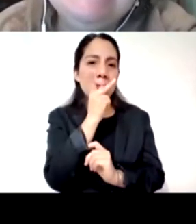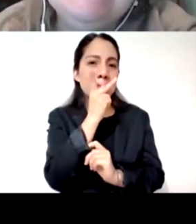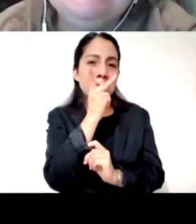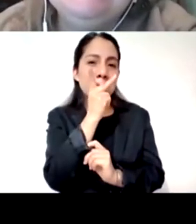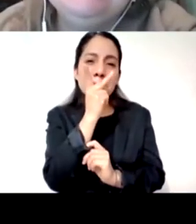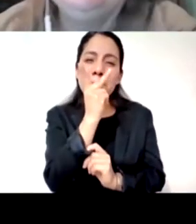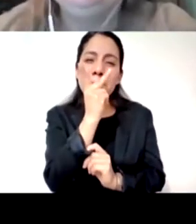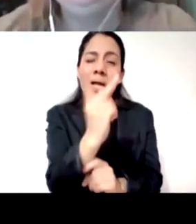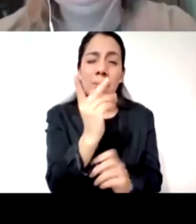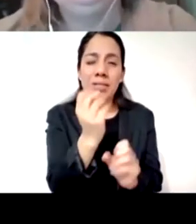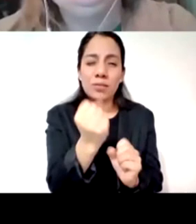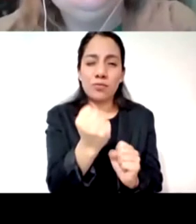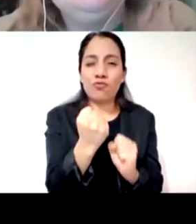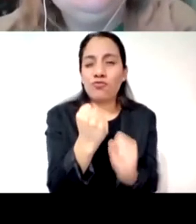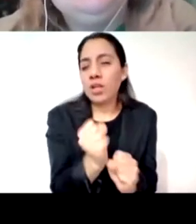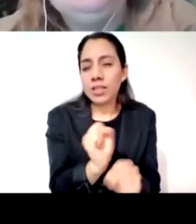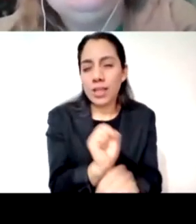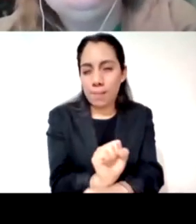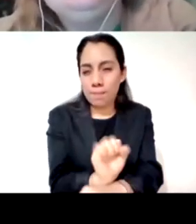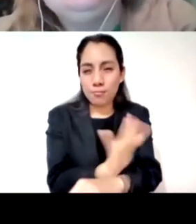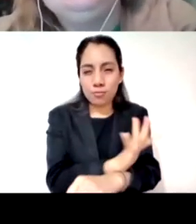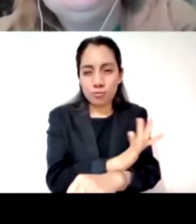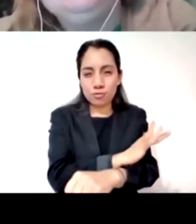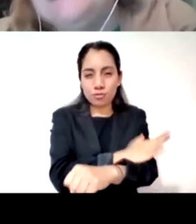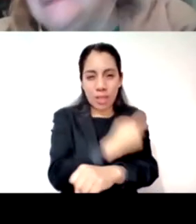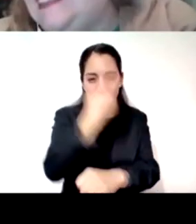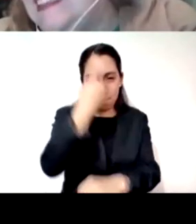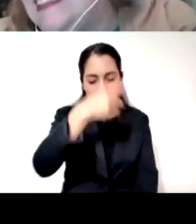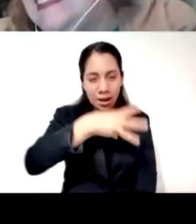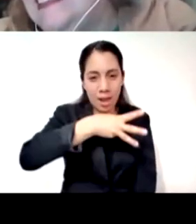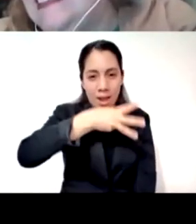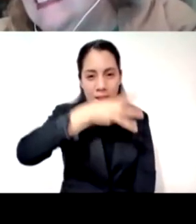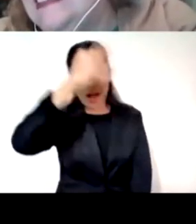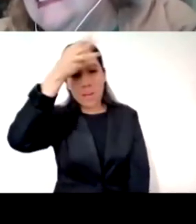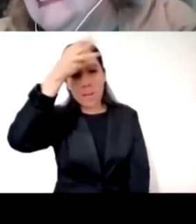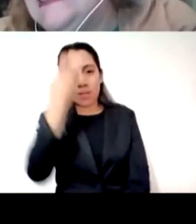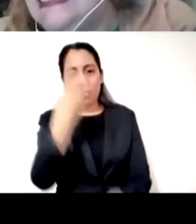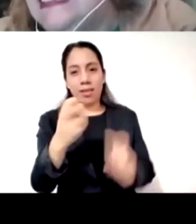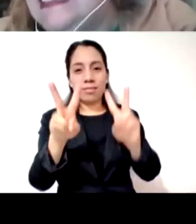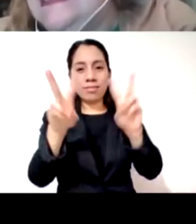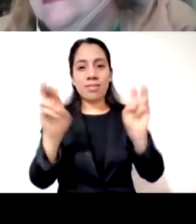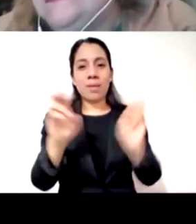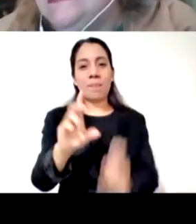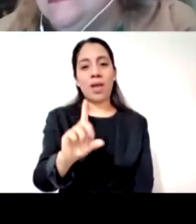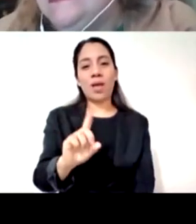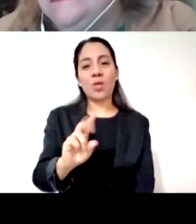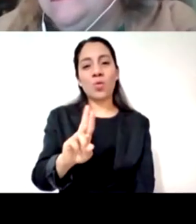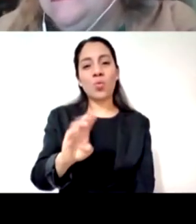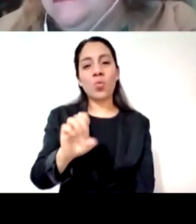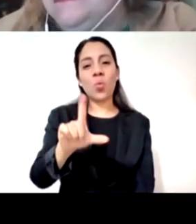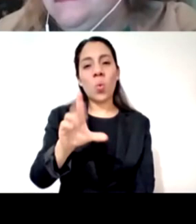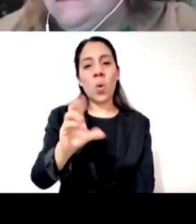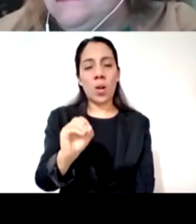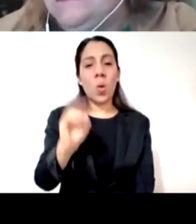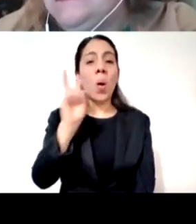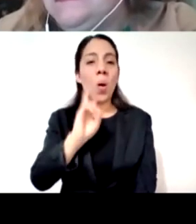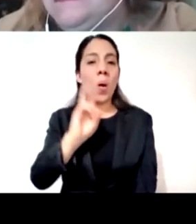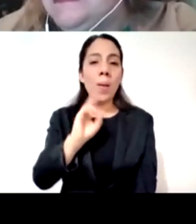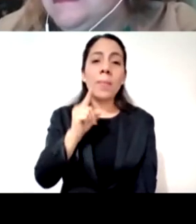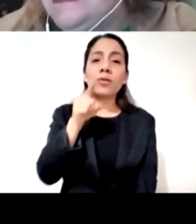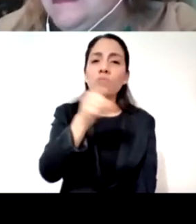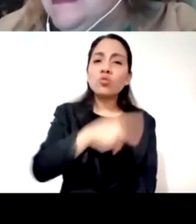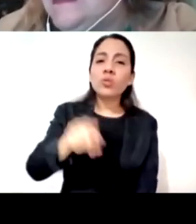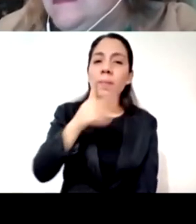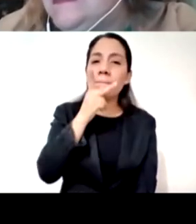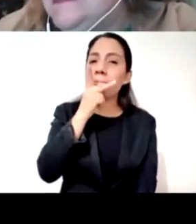pronto para que además nos nutras acá y con esto vamos a cerrar ya ni modo qué palabra qué sentido así muy